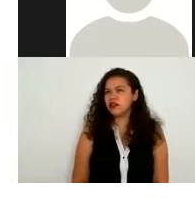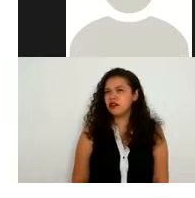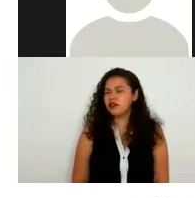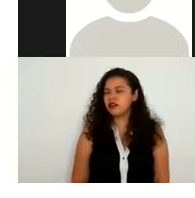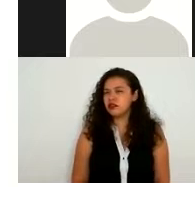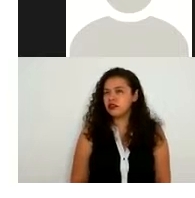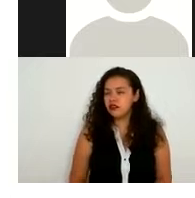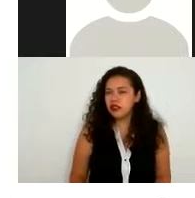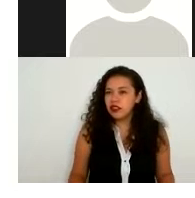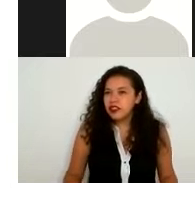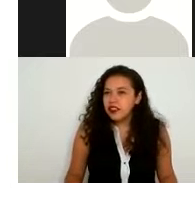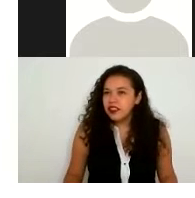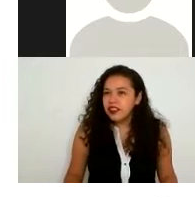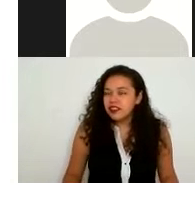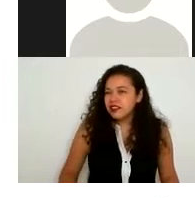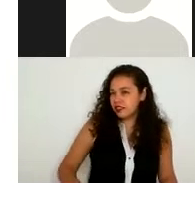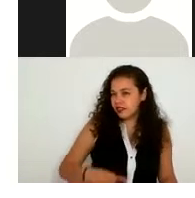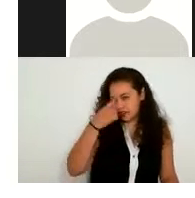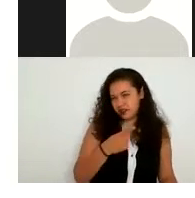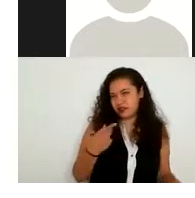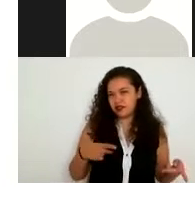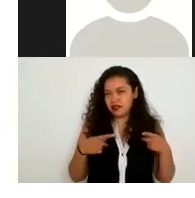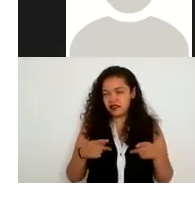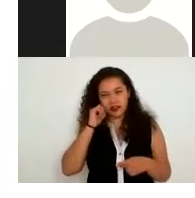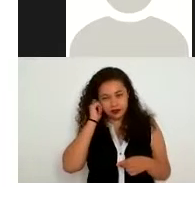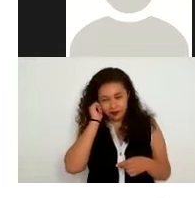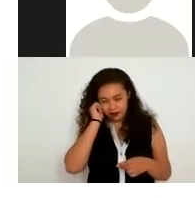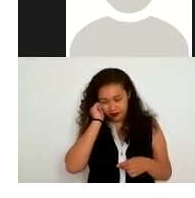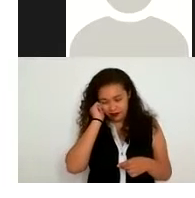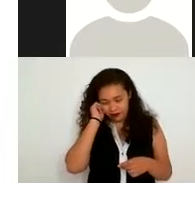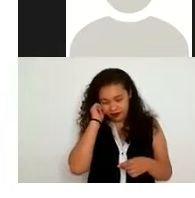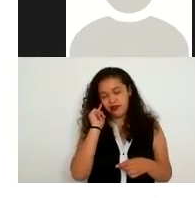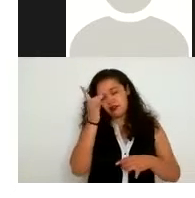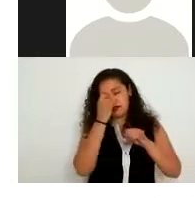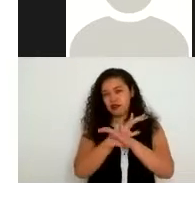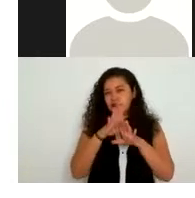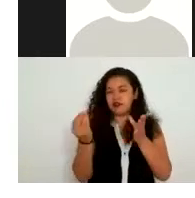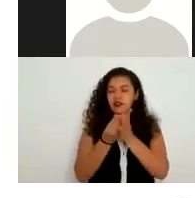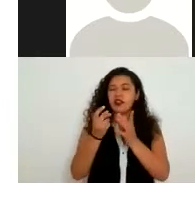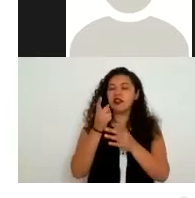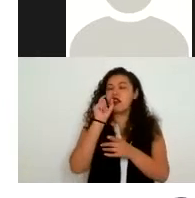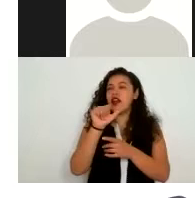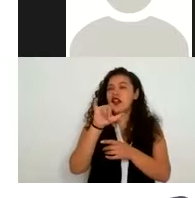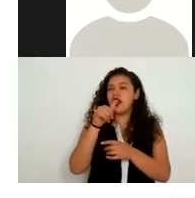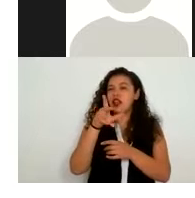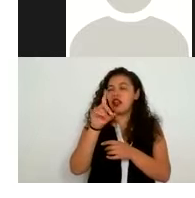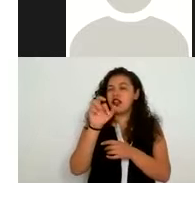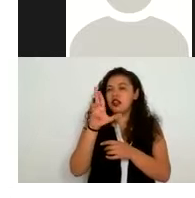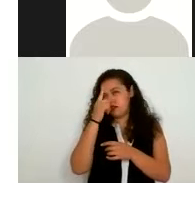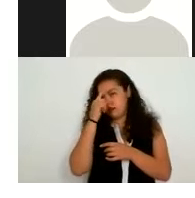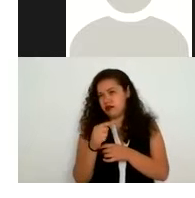a la persona titular de los datos personales como bien ya lo refería Alejandro son para temas más si